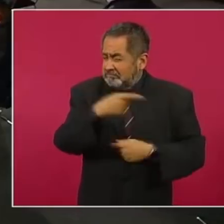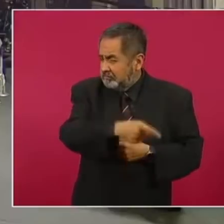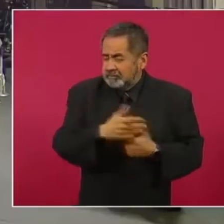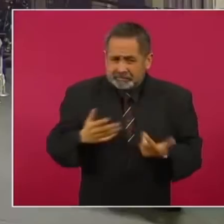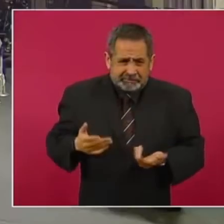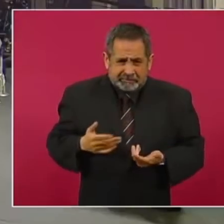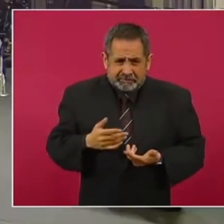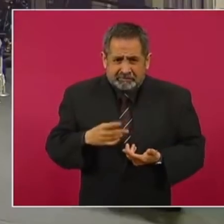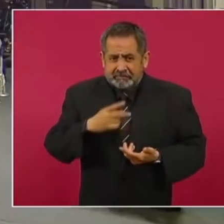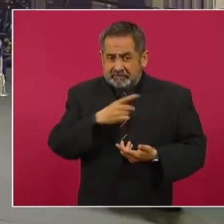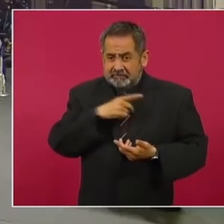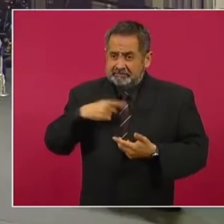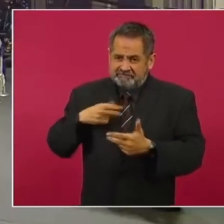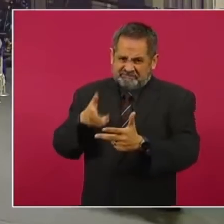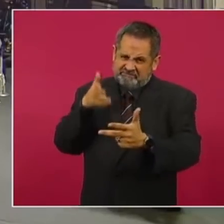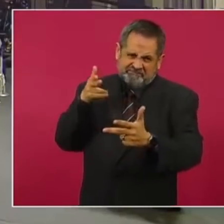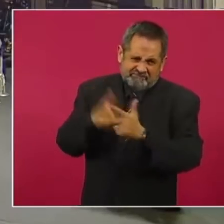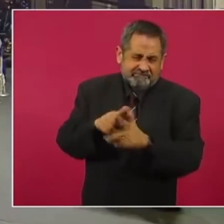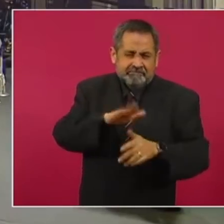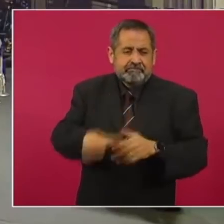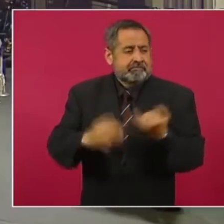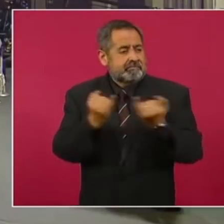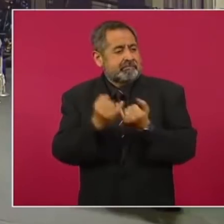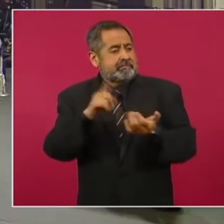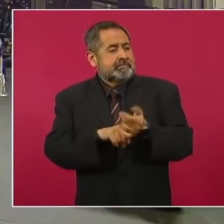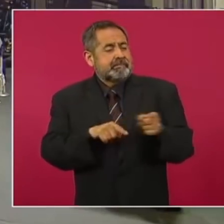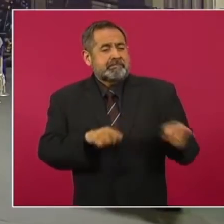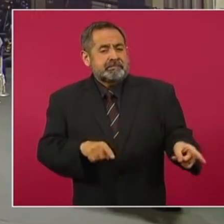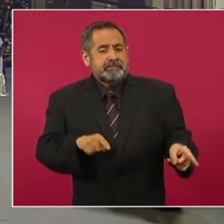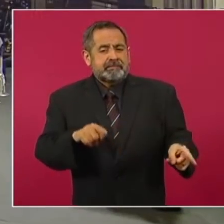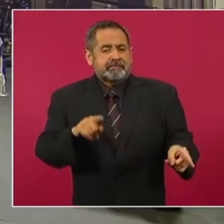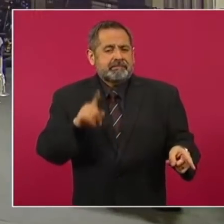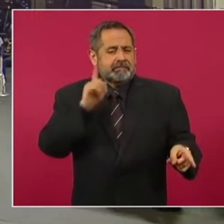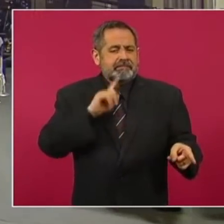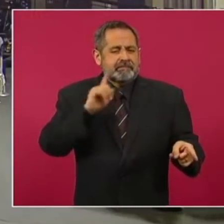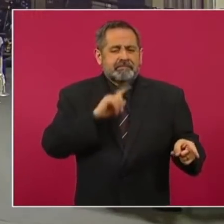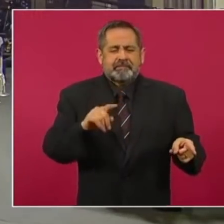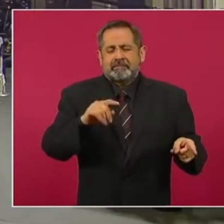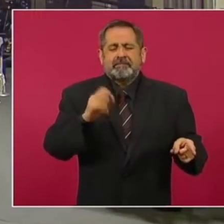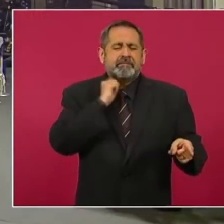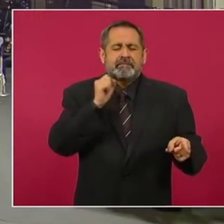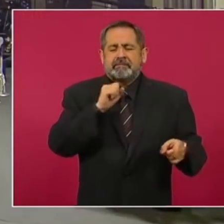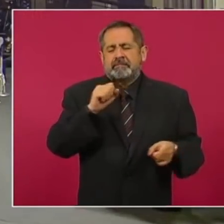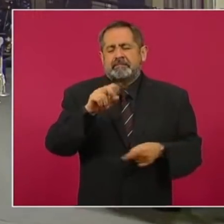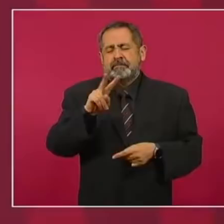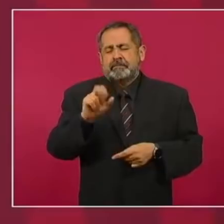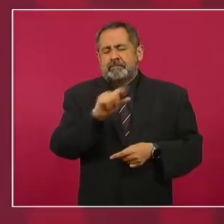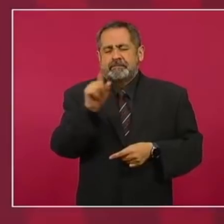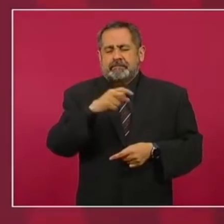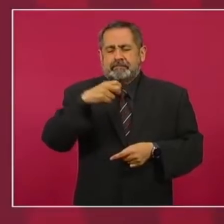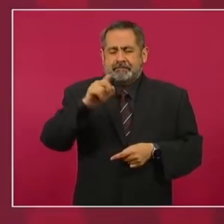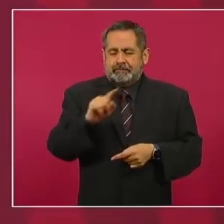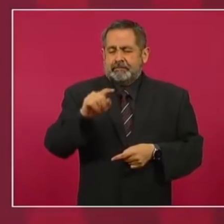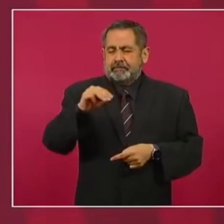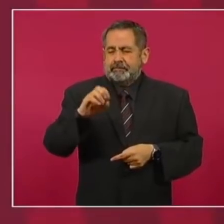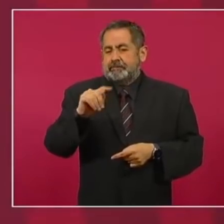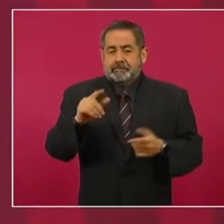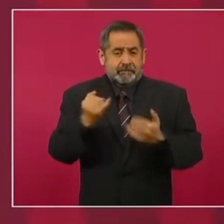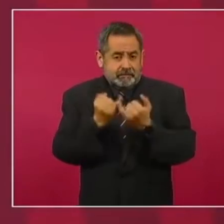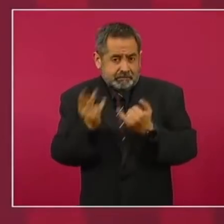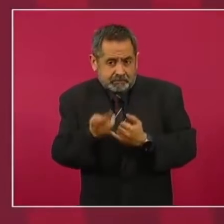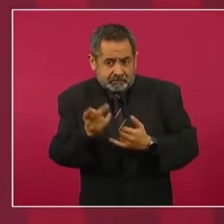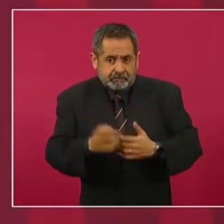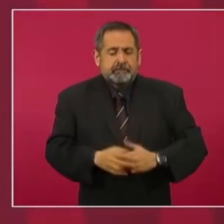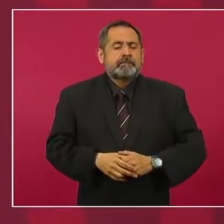saber matar, como afirma la senadora Vázquez Mota? Bueno, yo lo que creo es que ese es